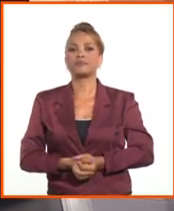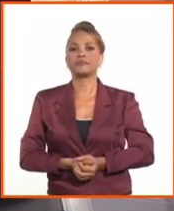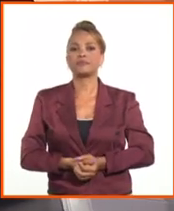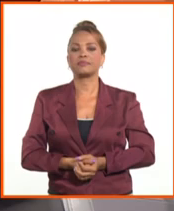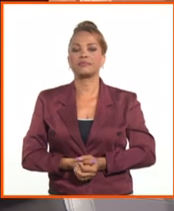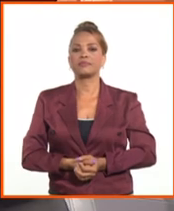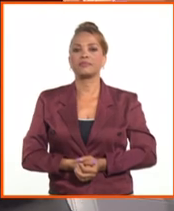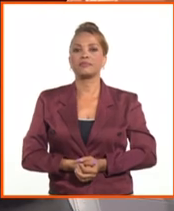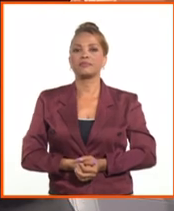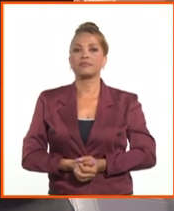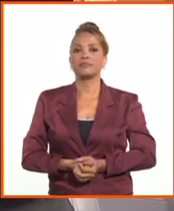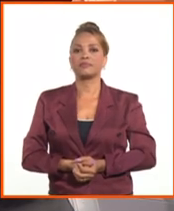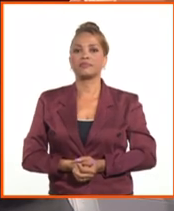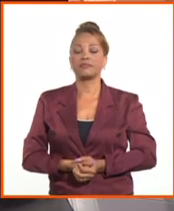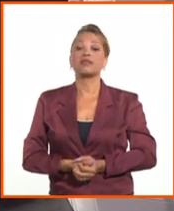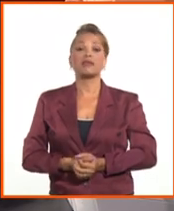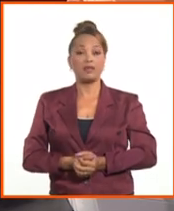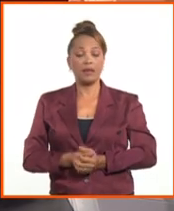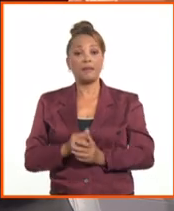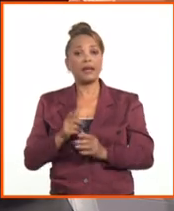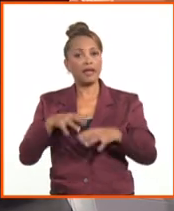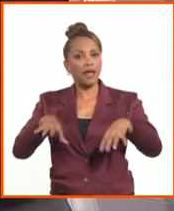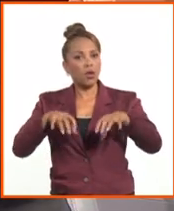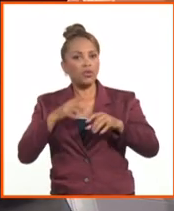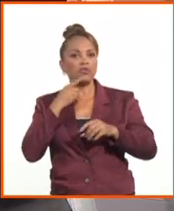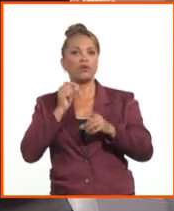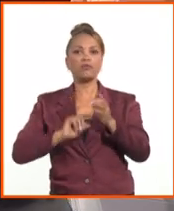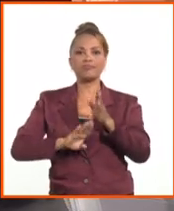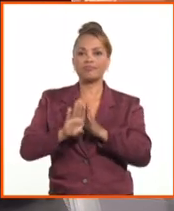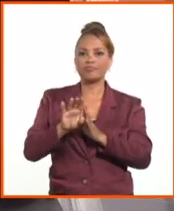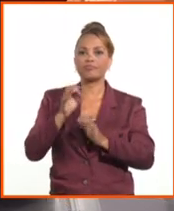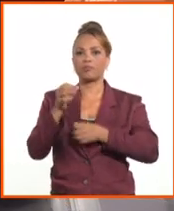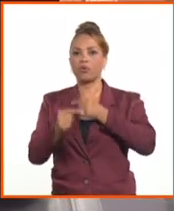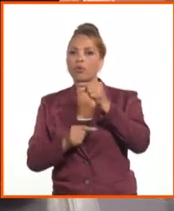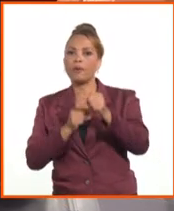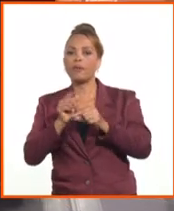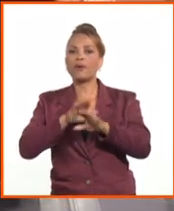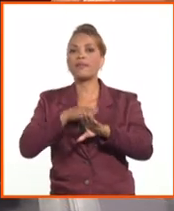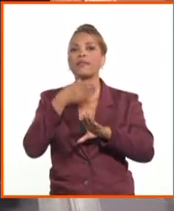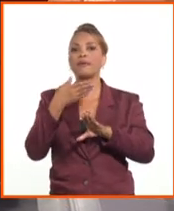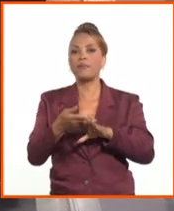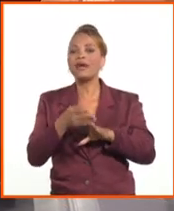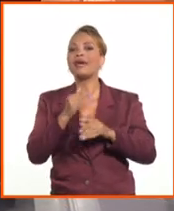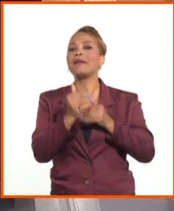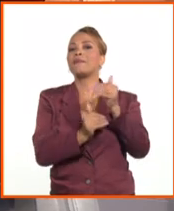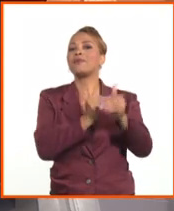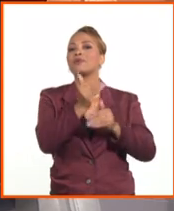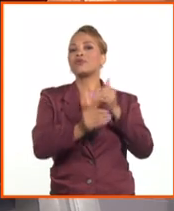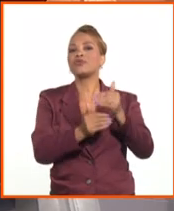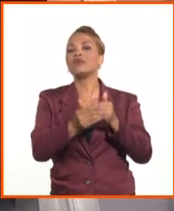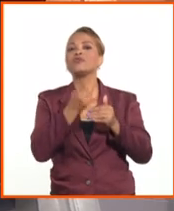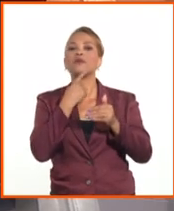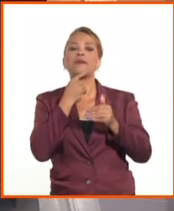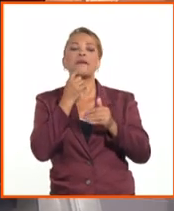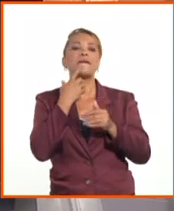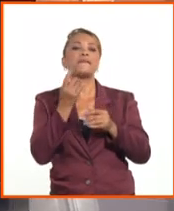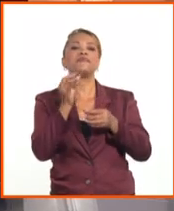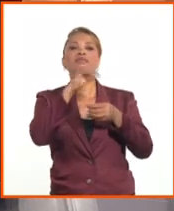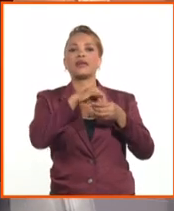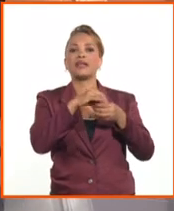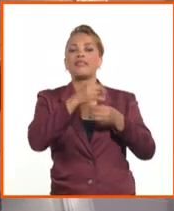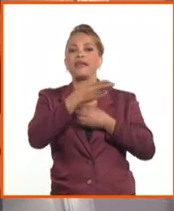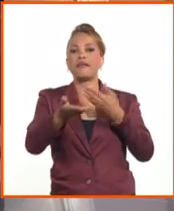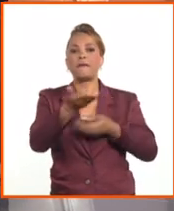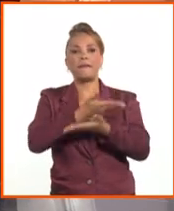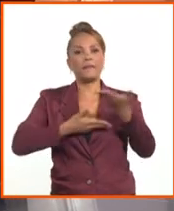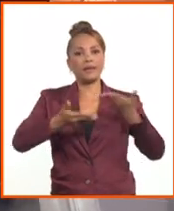en lo fundamental, para ir creando esas condiciones de que podamos después entrar en el proceso ya del diseño más integral del mercado cambiario de